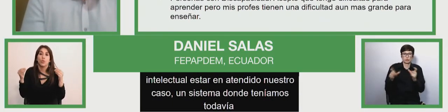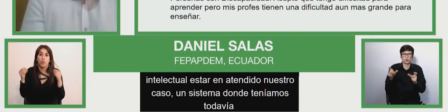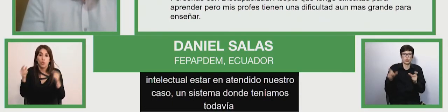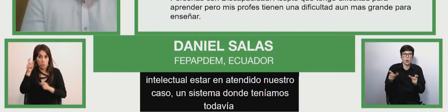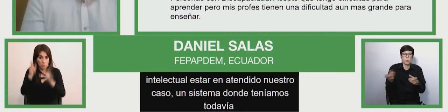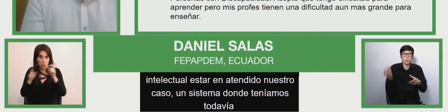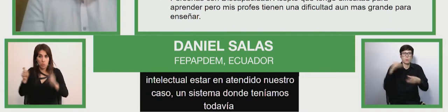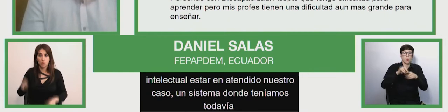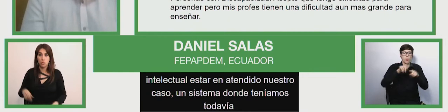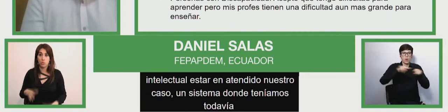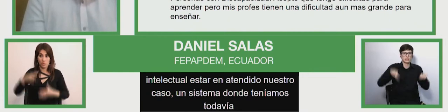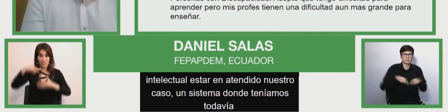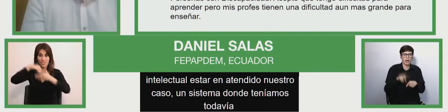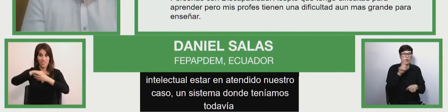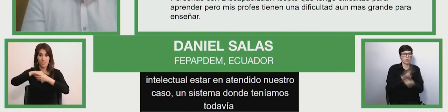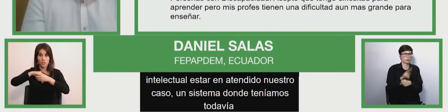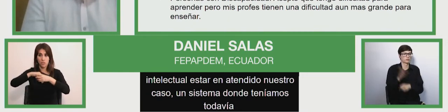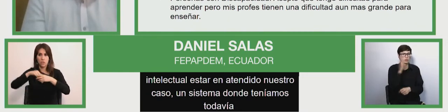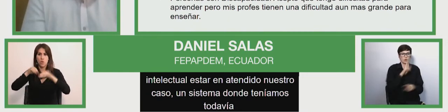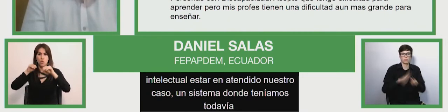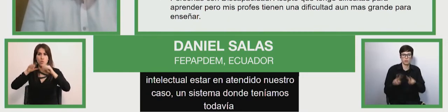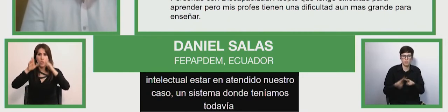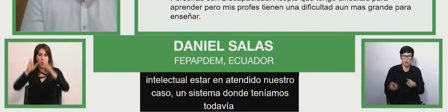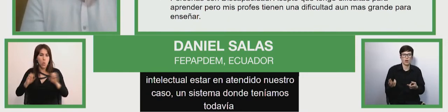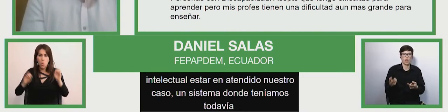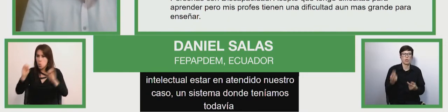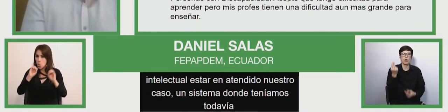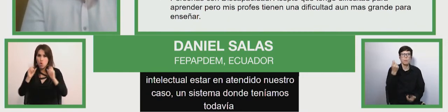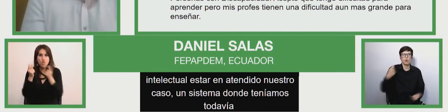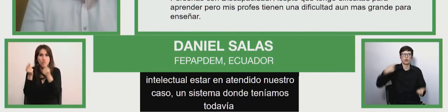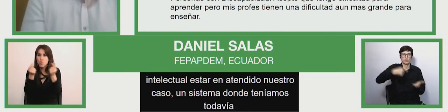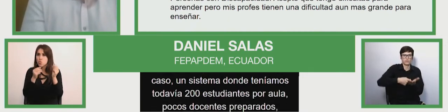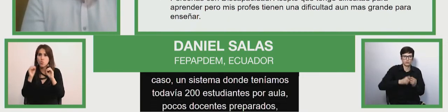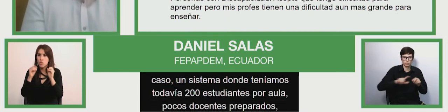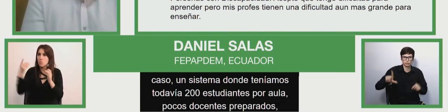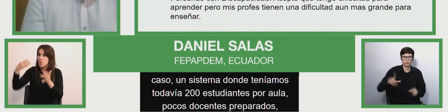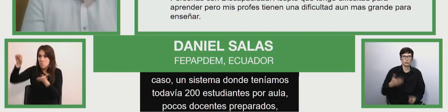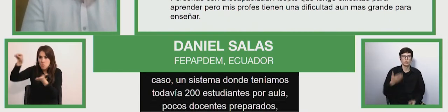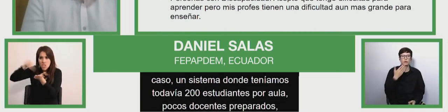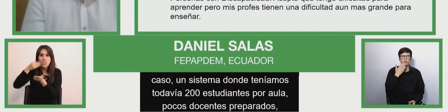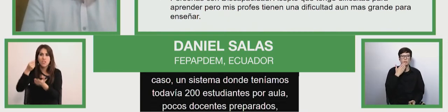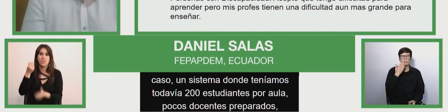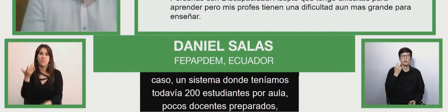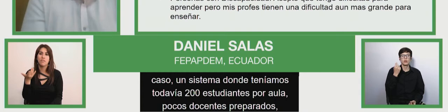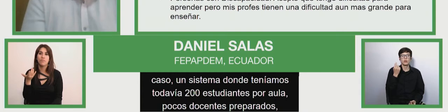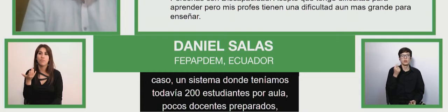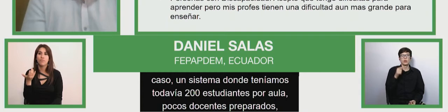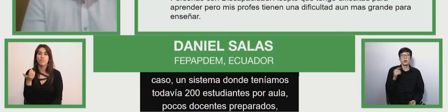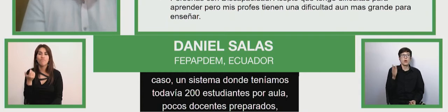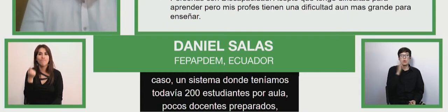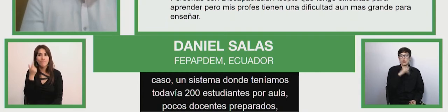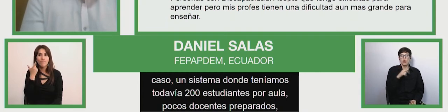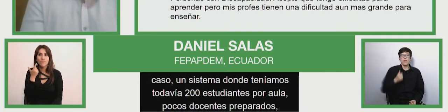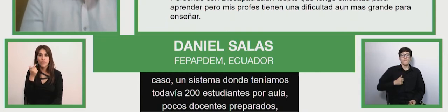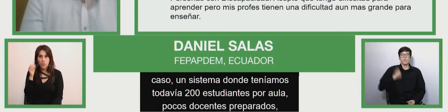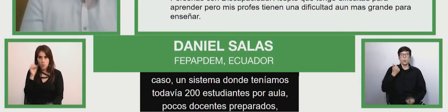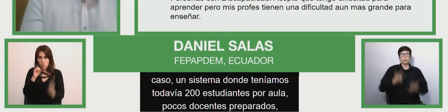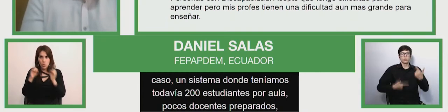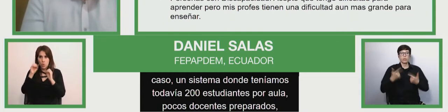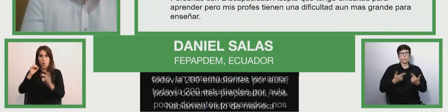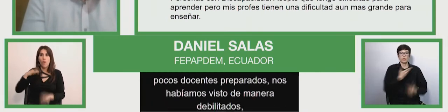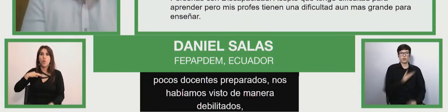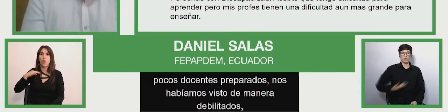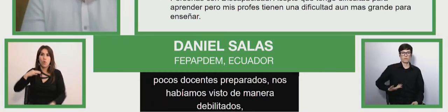poca inversión, cuando habíamos un Estado de alguna manera debilitado, a pesar de que en nuestro caso particular había una voluntad política muy grande al haber tenido un